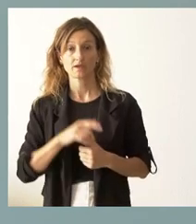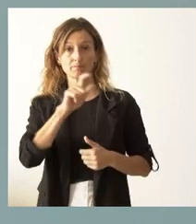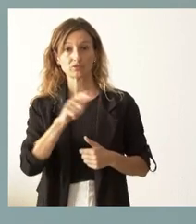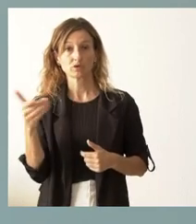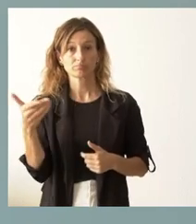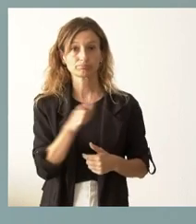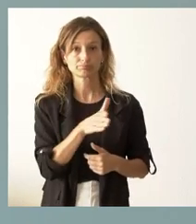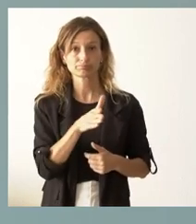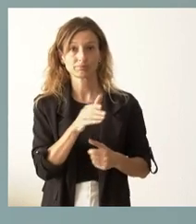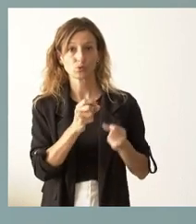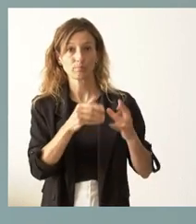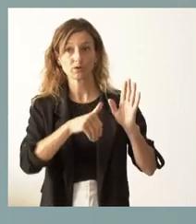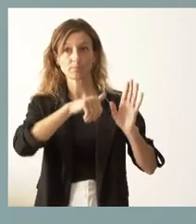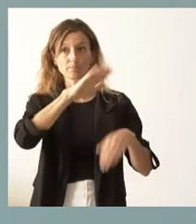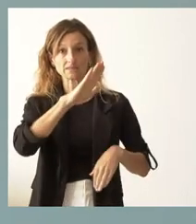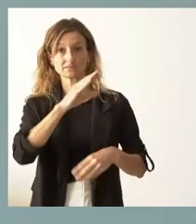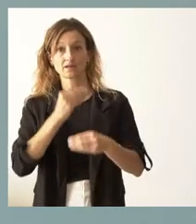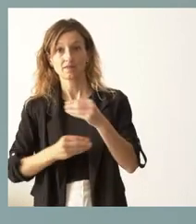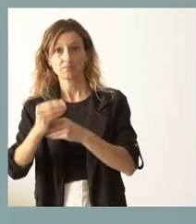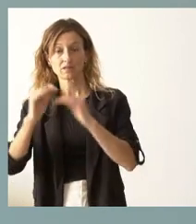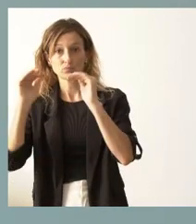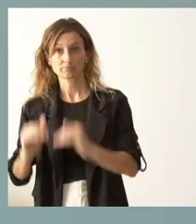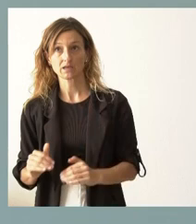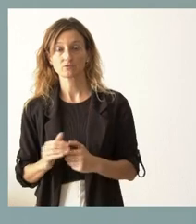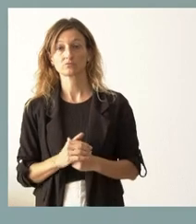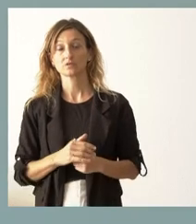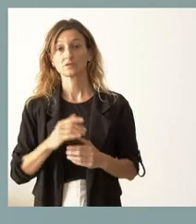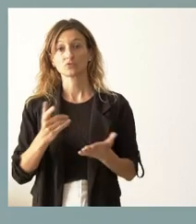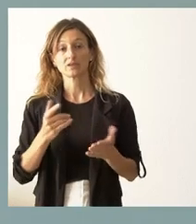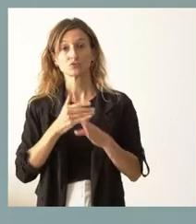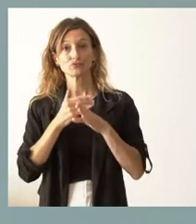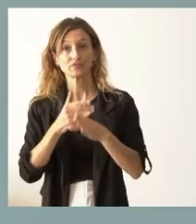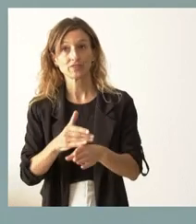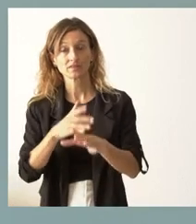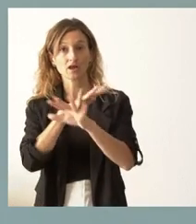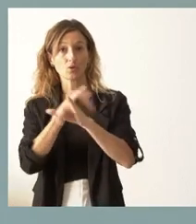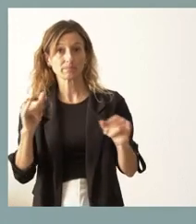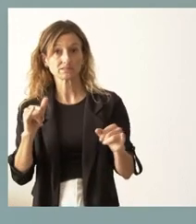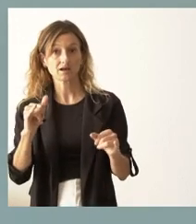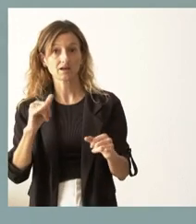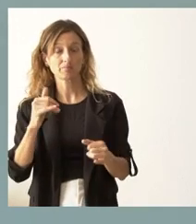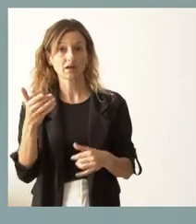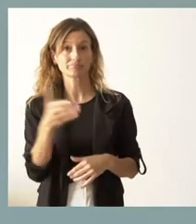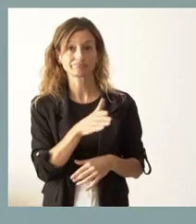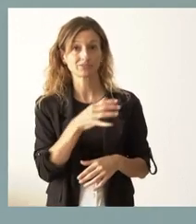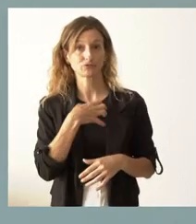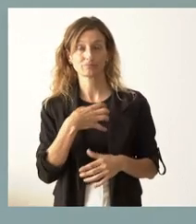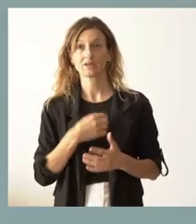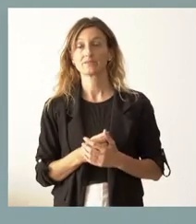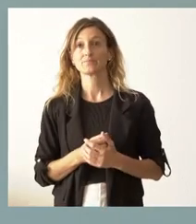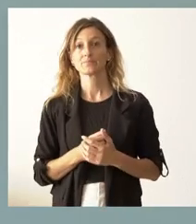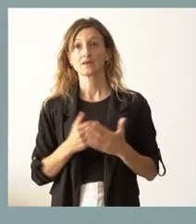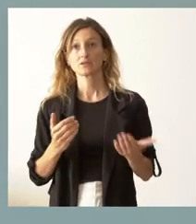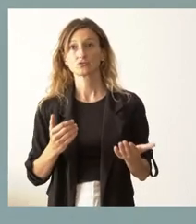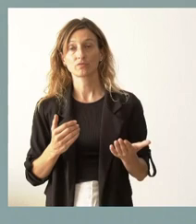siendo mucho más elevado y, por tanto, es una tasa de natalidad insuficiente para compensar el dato de defunciones y, por tanto, el dato de